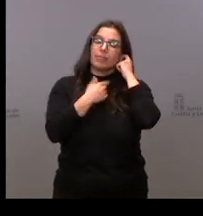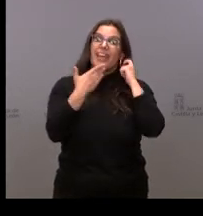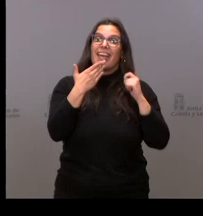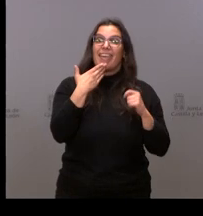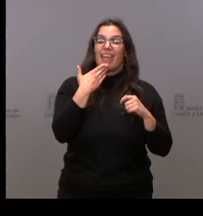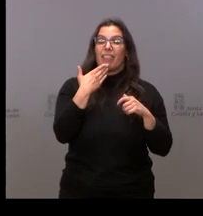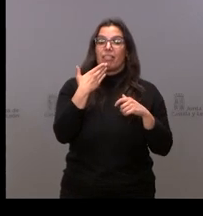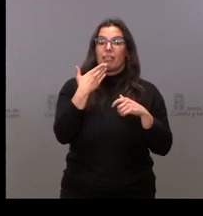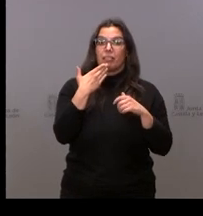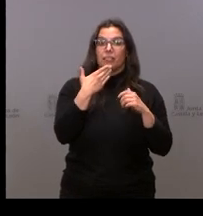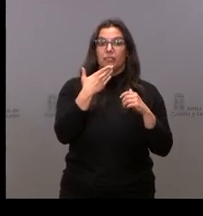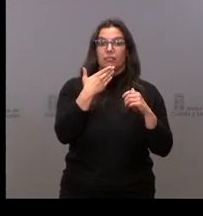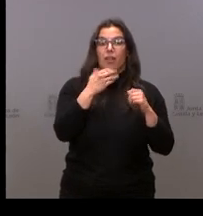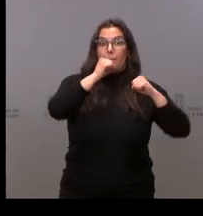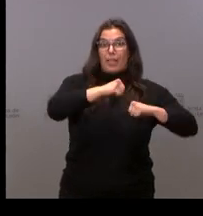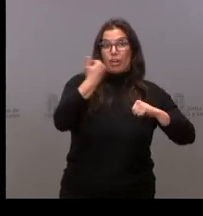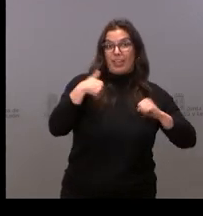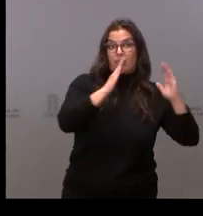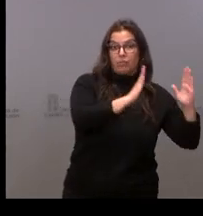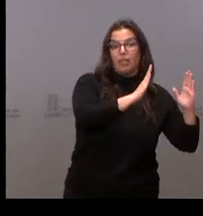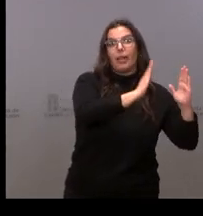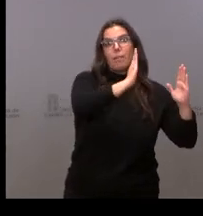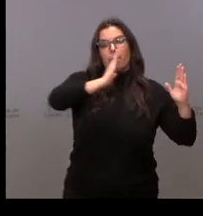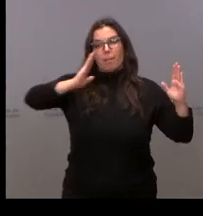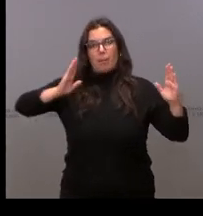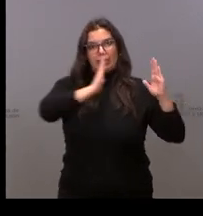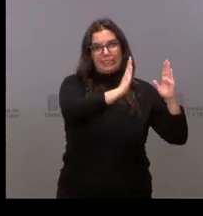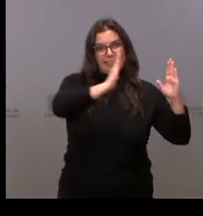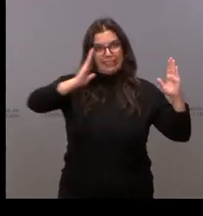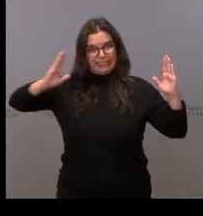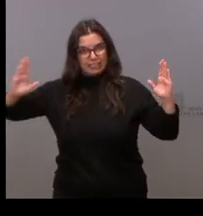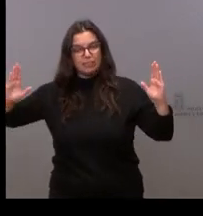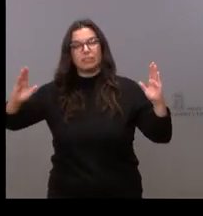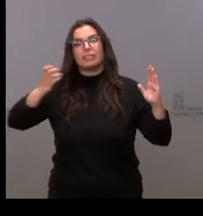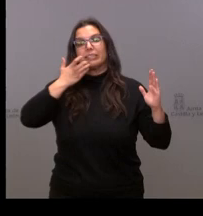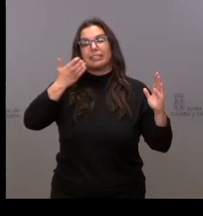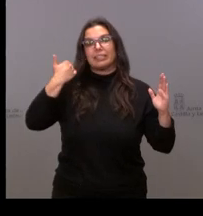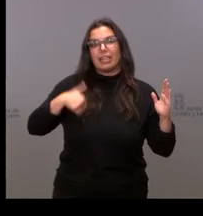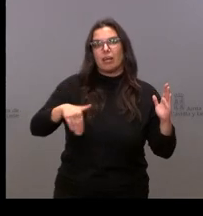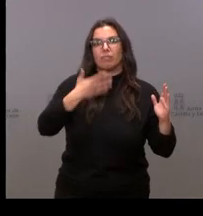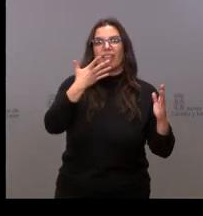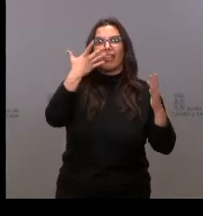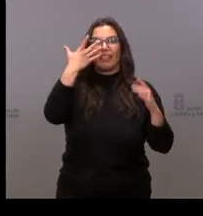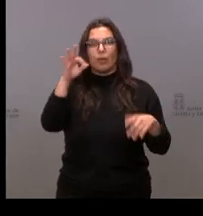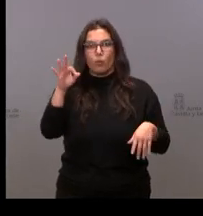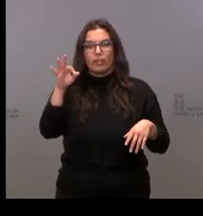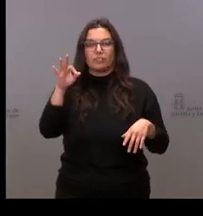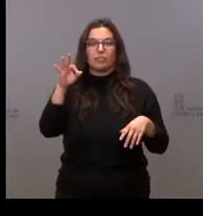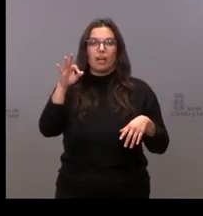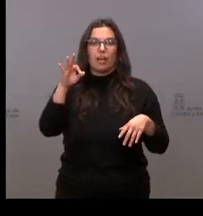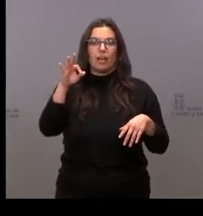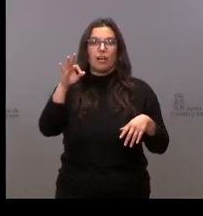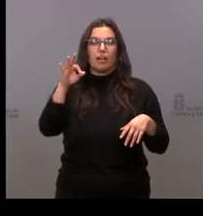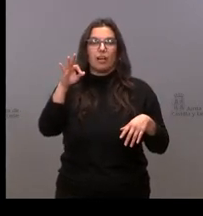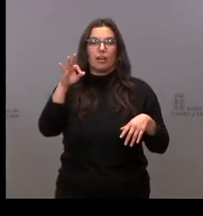edad en las que hay conjunto de población mayor, sea, por debajo de 50,